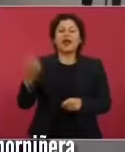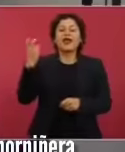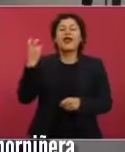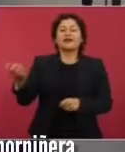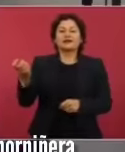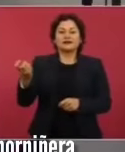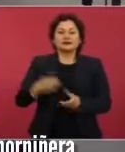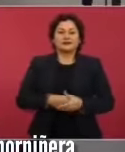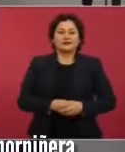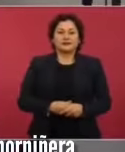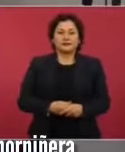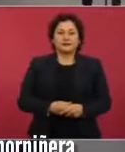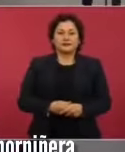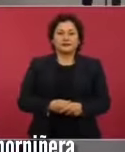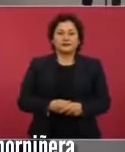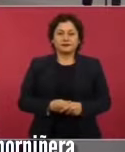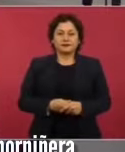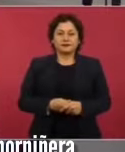Esa,